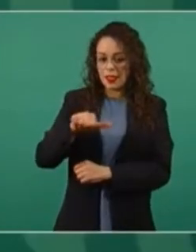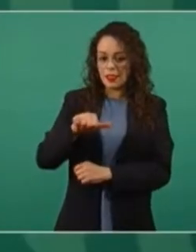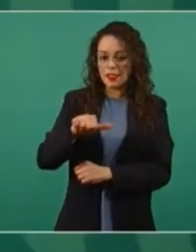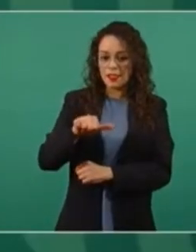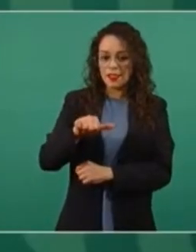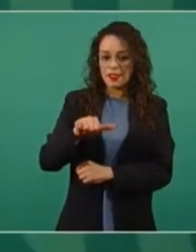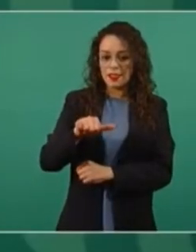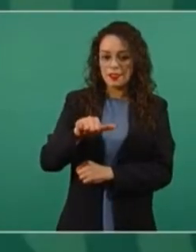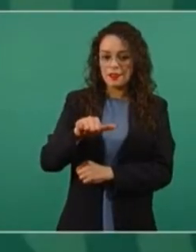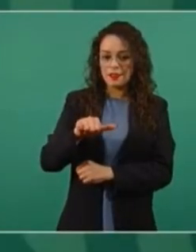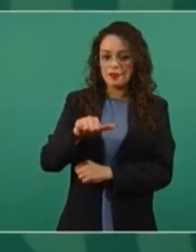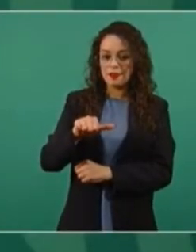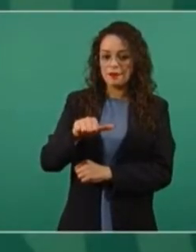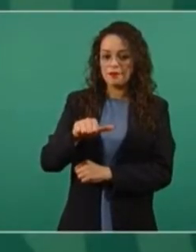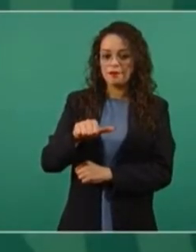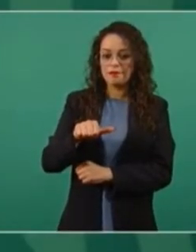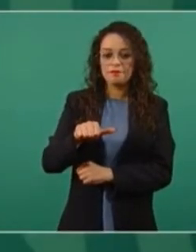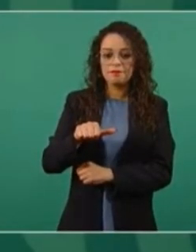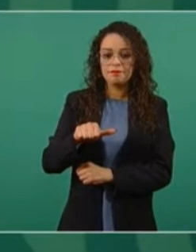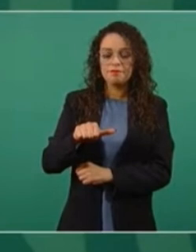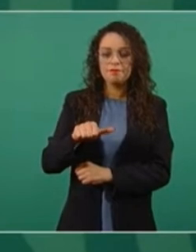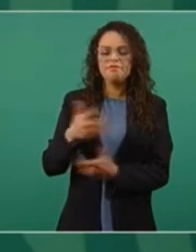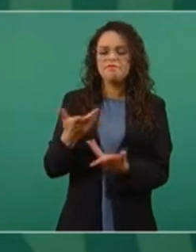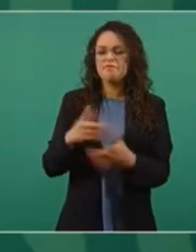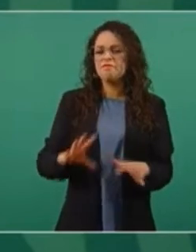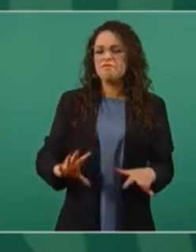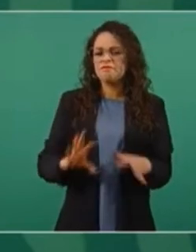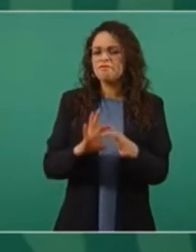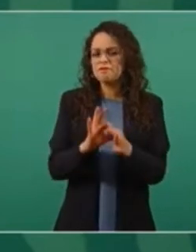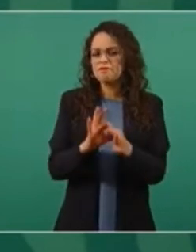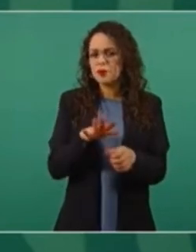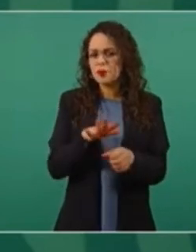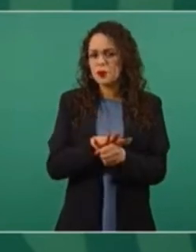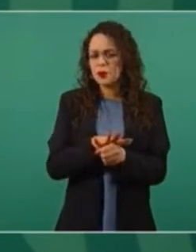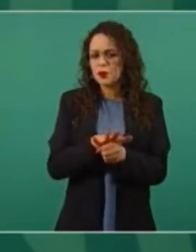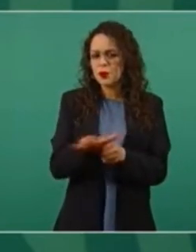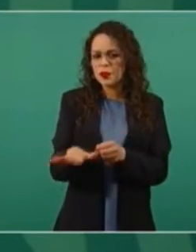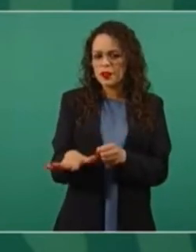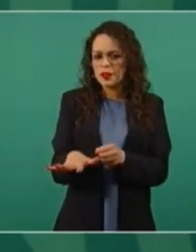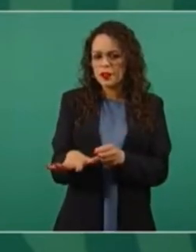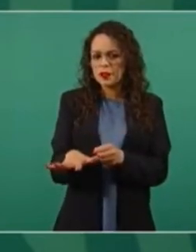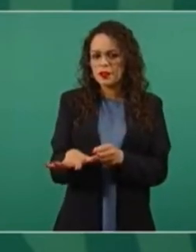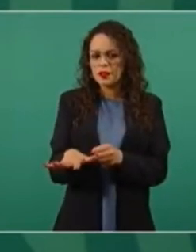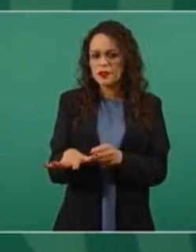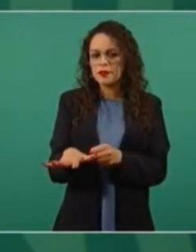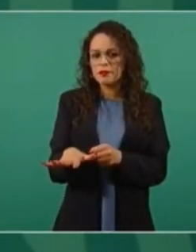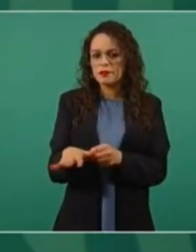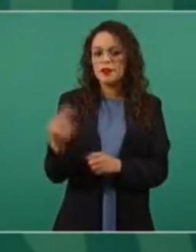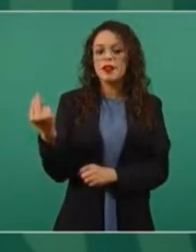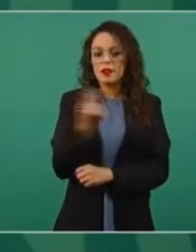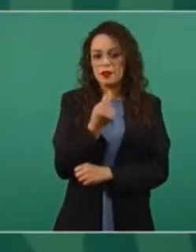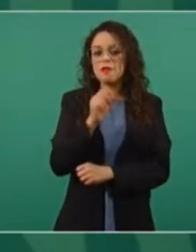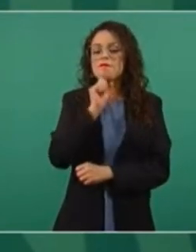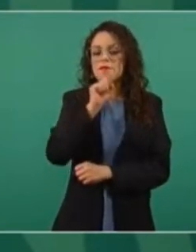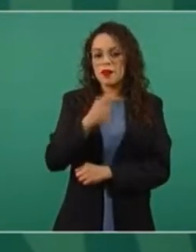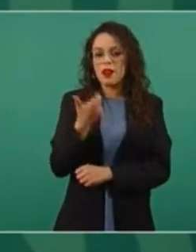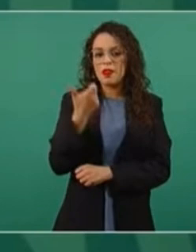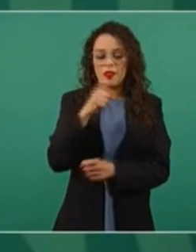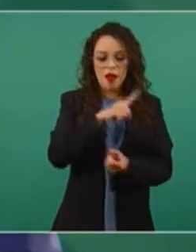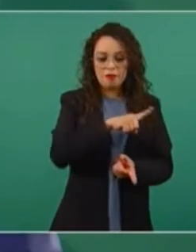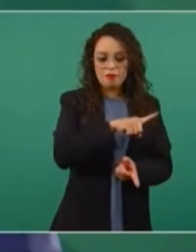tiene que ver con el obtener también fondos,